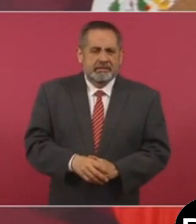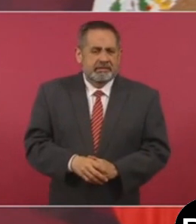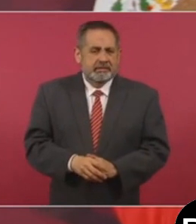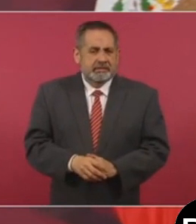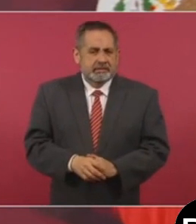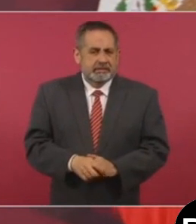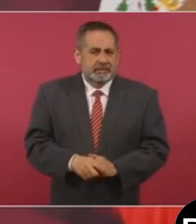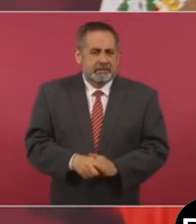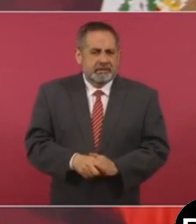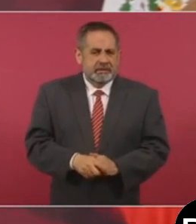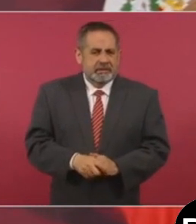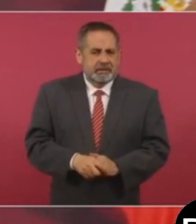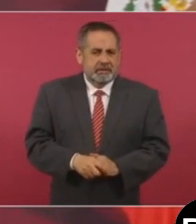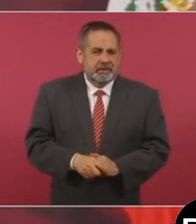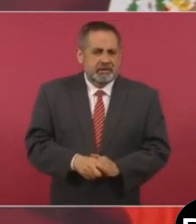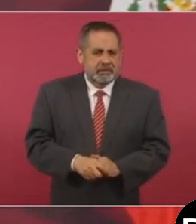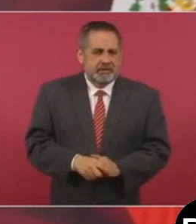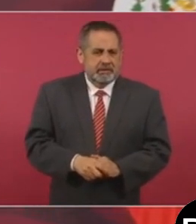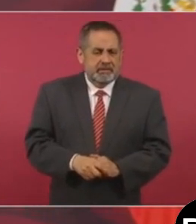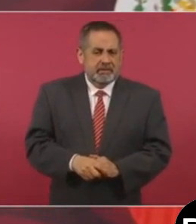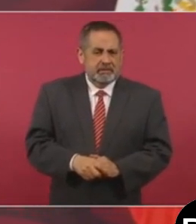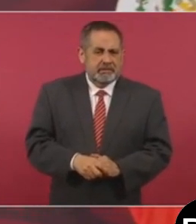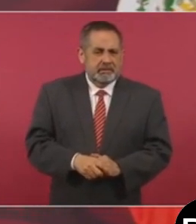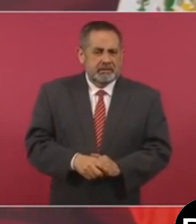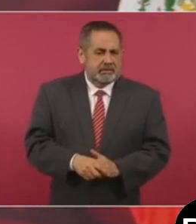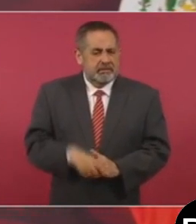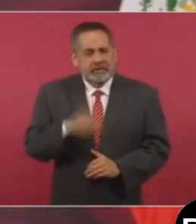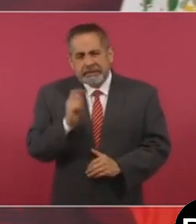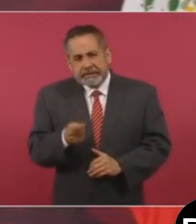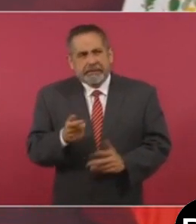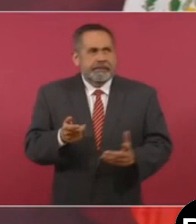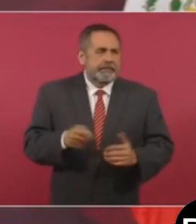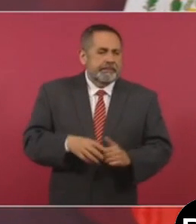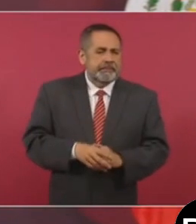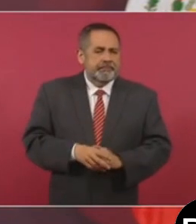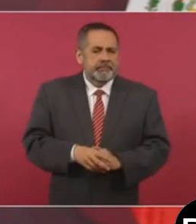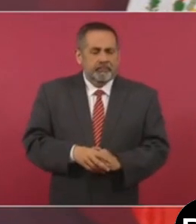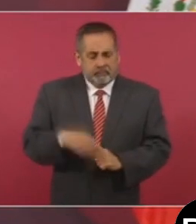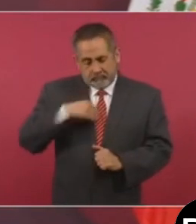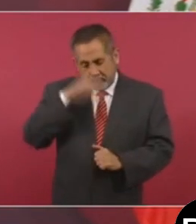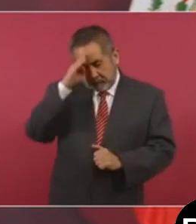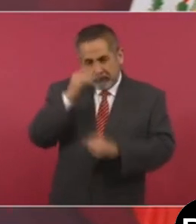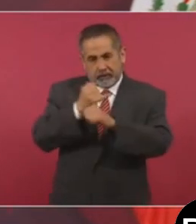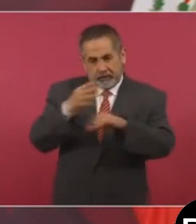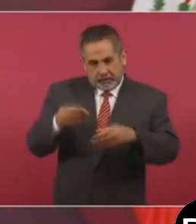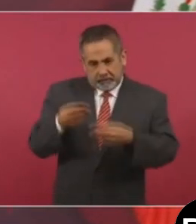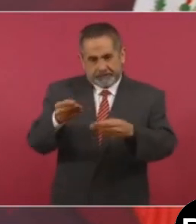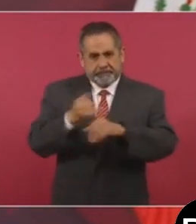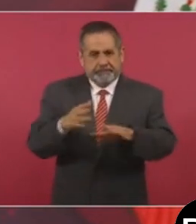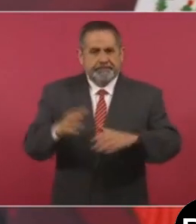Entonces, ¿qué es lo que yo puedo informarles?